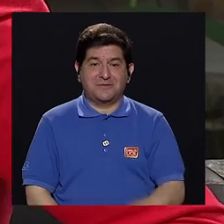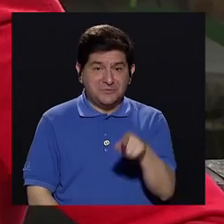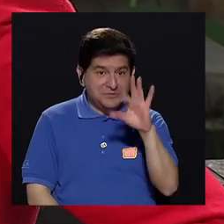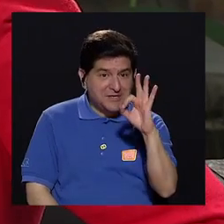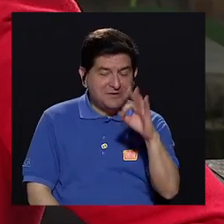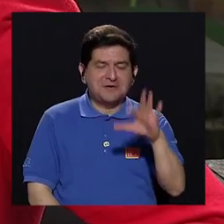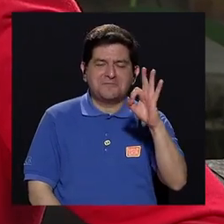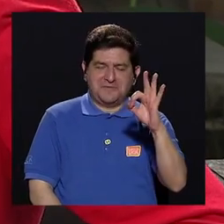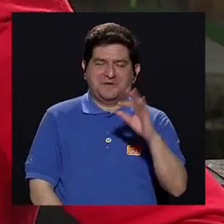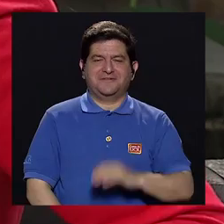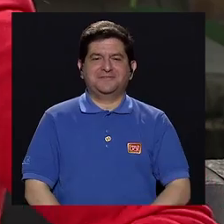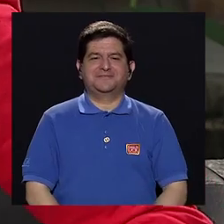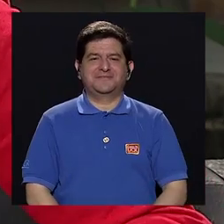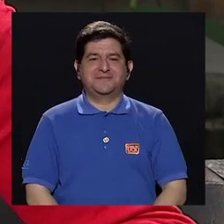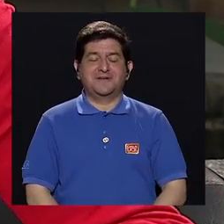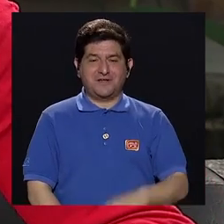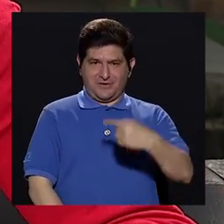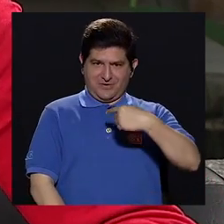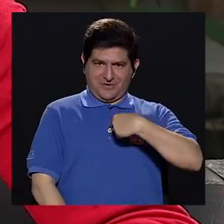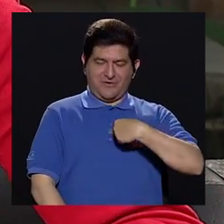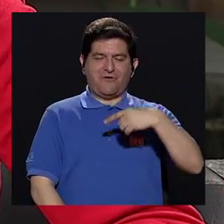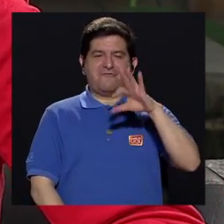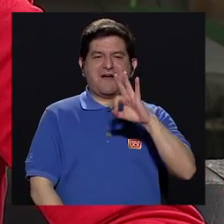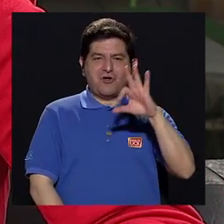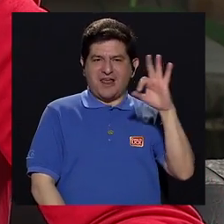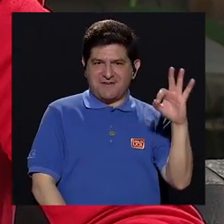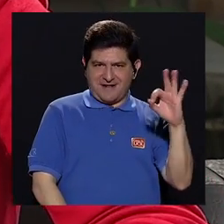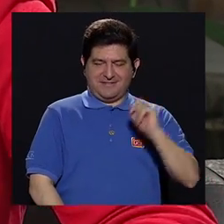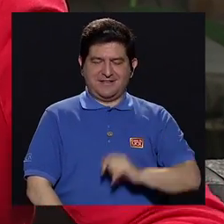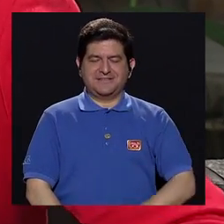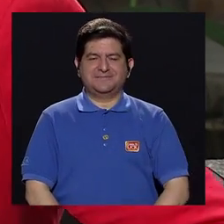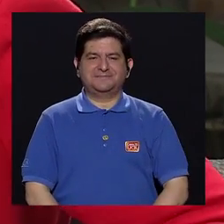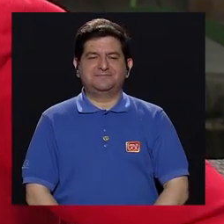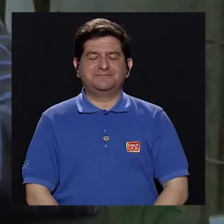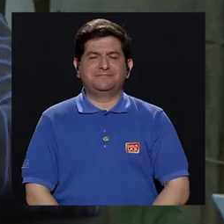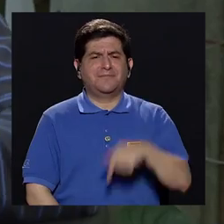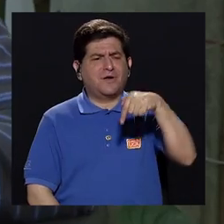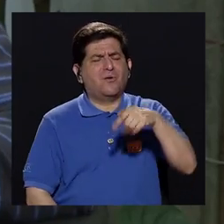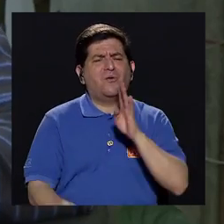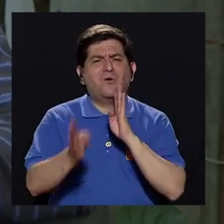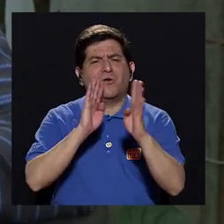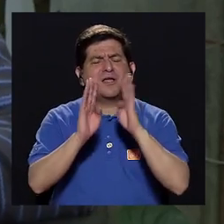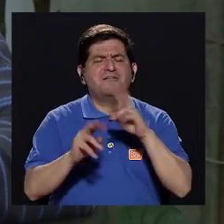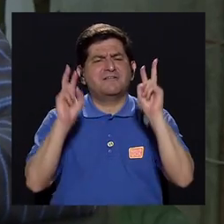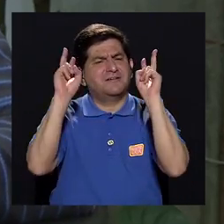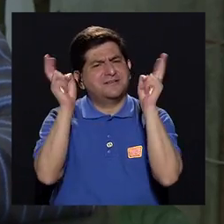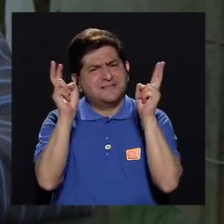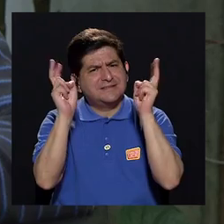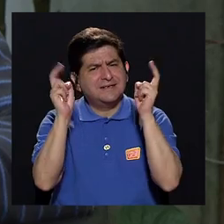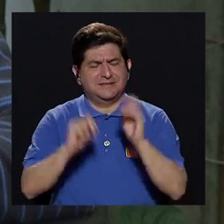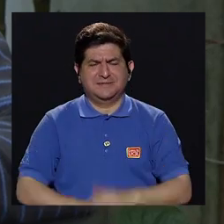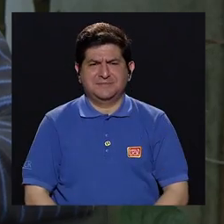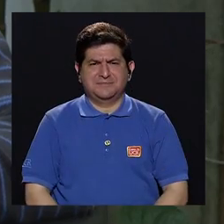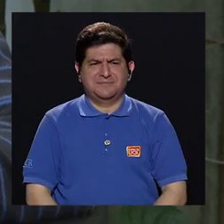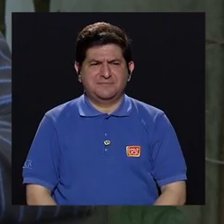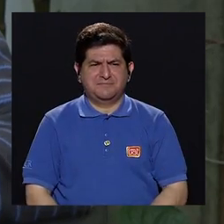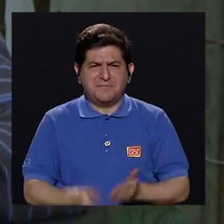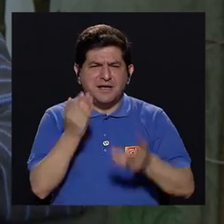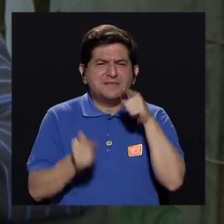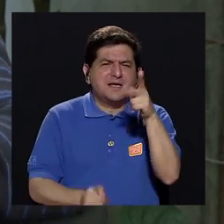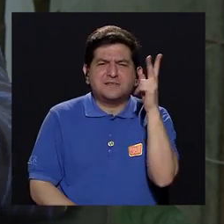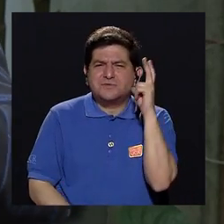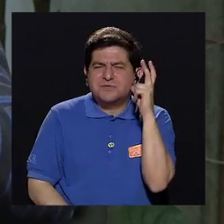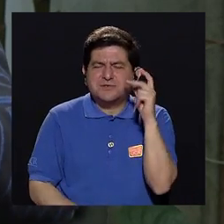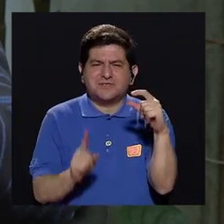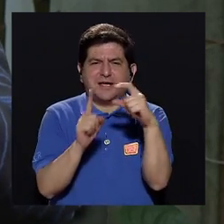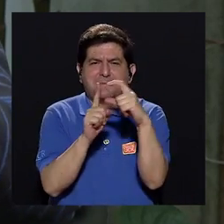¿Cómo estás, Saúl? Muy bien. Y su servidora, Fabiola Fernández. Fabiola, hoy vamos a conversar sobre un tema que no sé si has